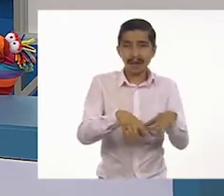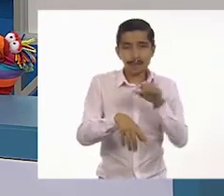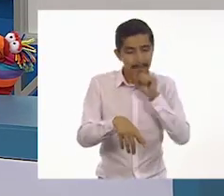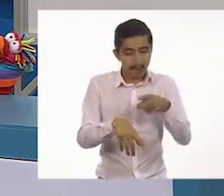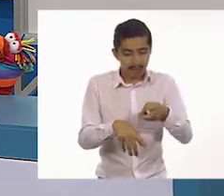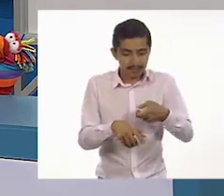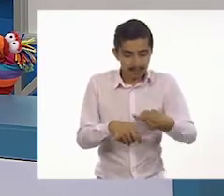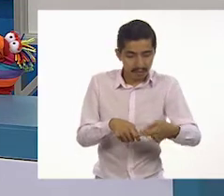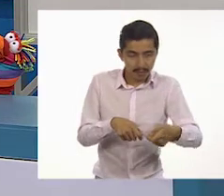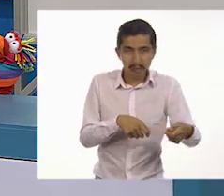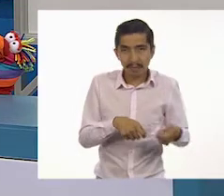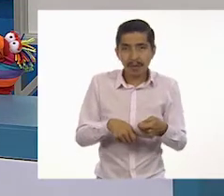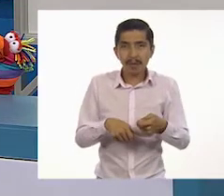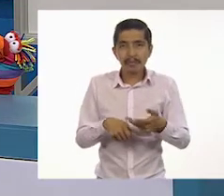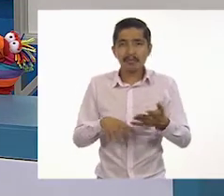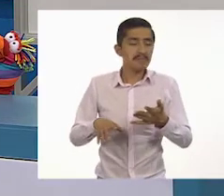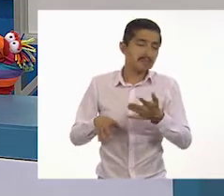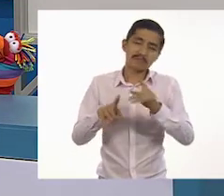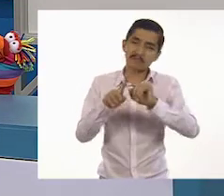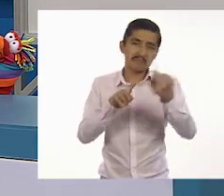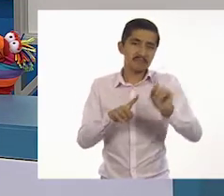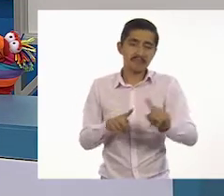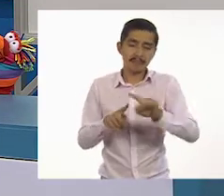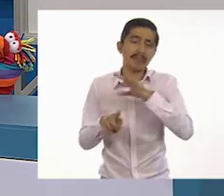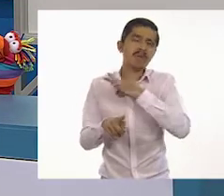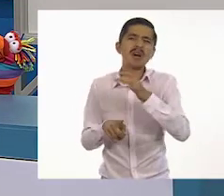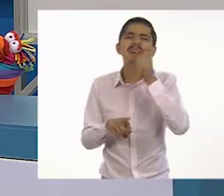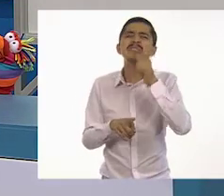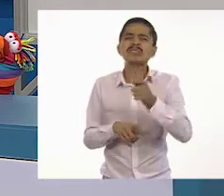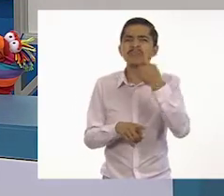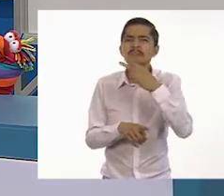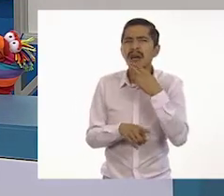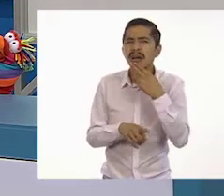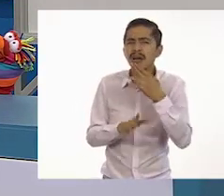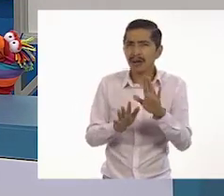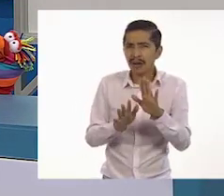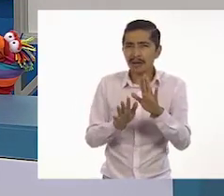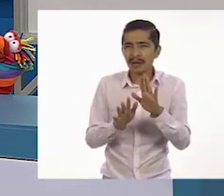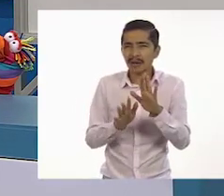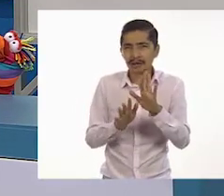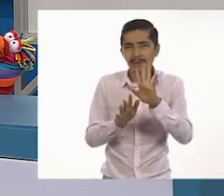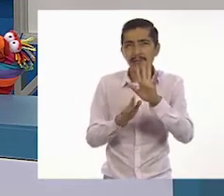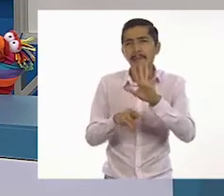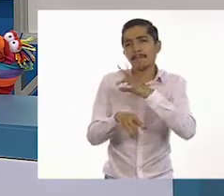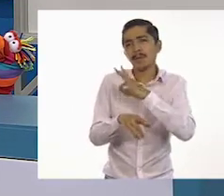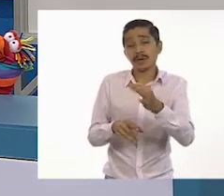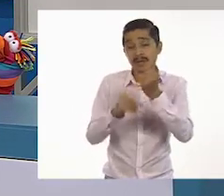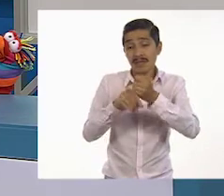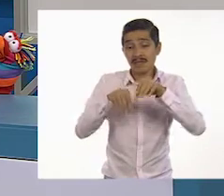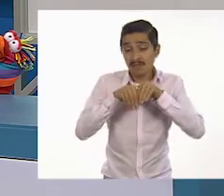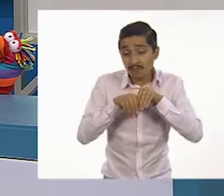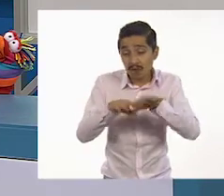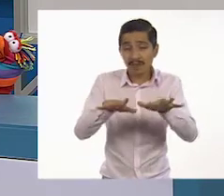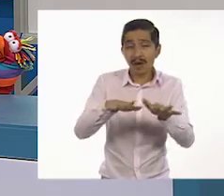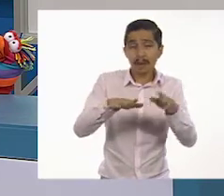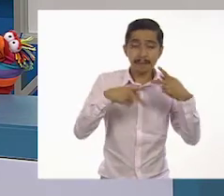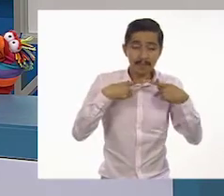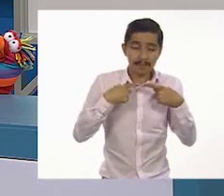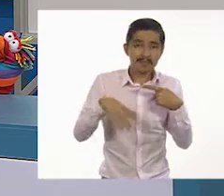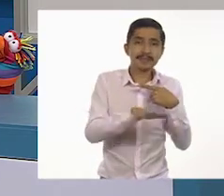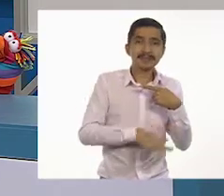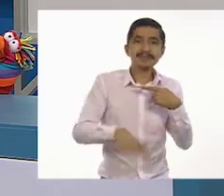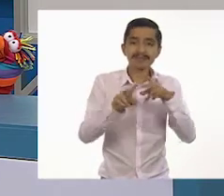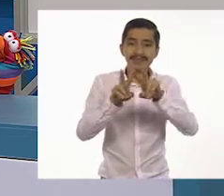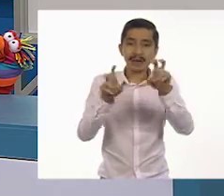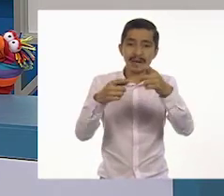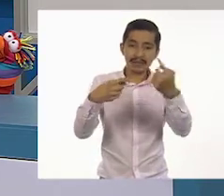Su extensión es variable. Puede tener varias funciones. Por ejemplo, mantener informado al público sobre temas de su